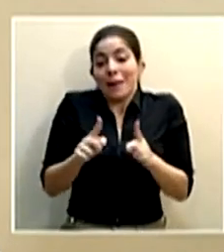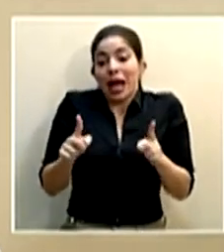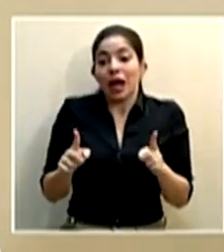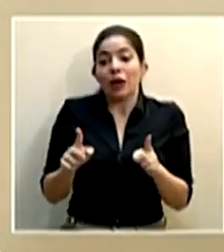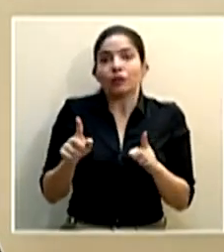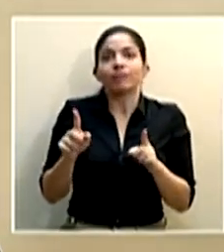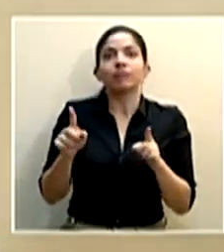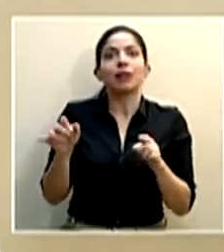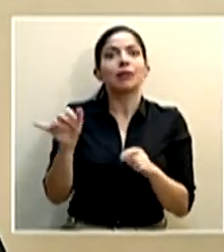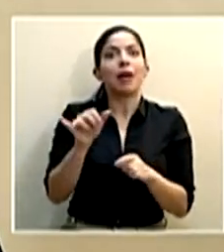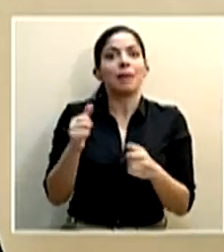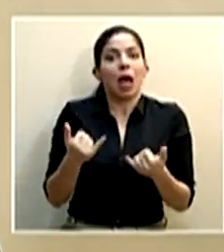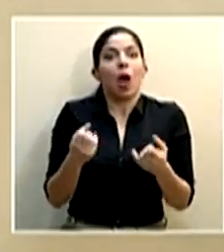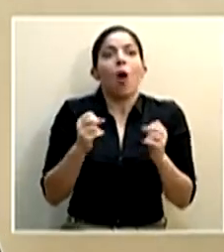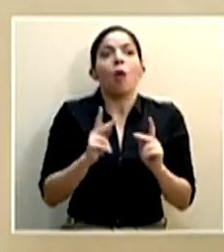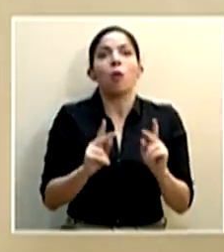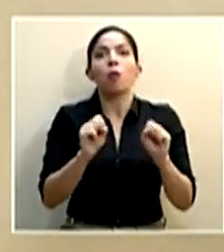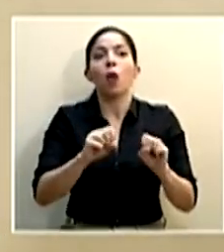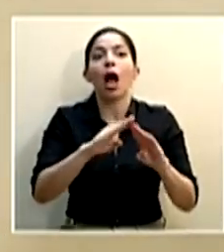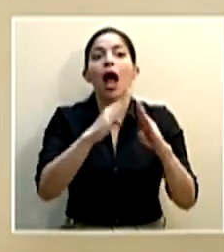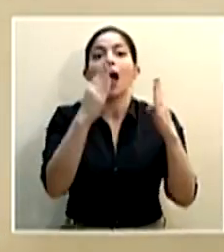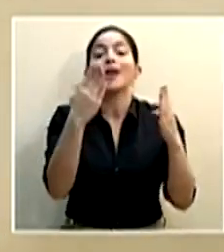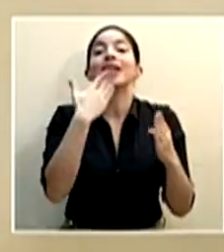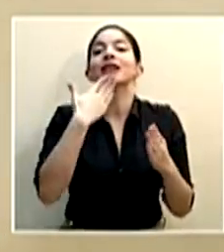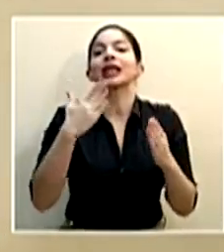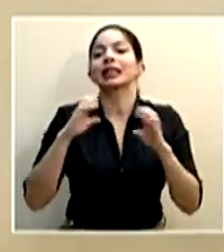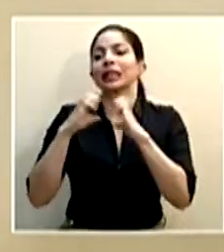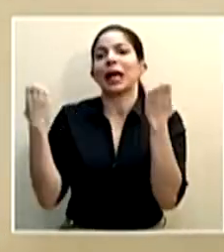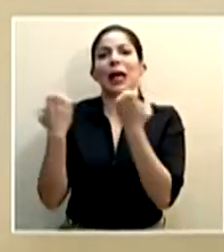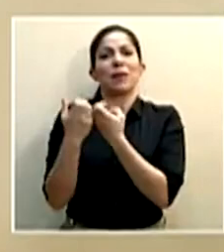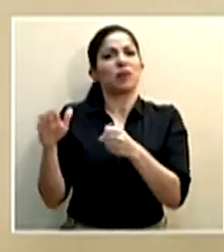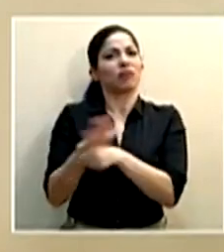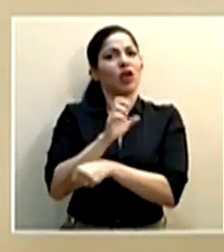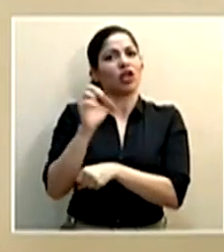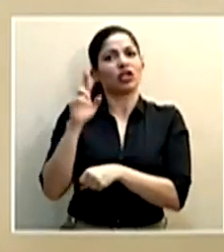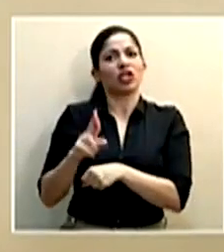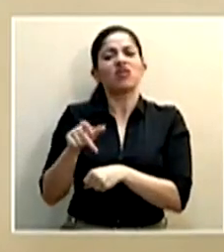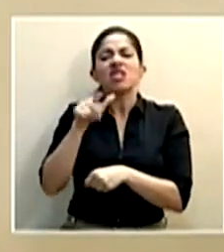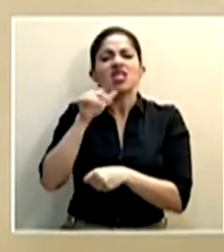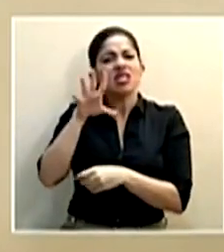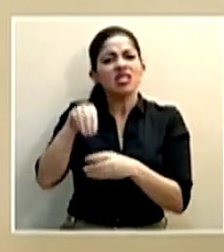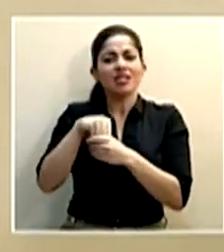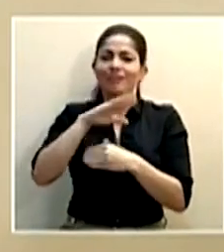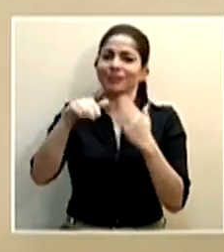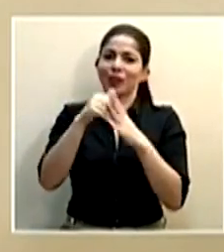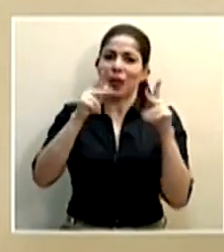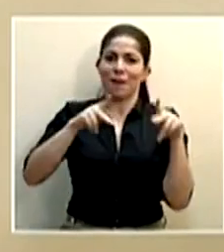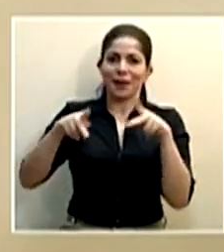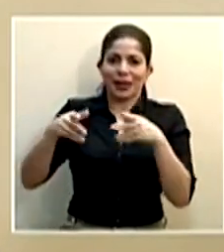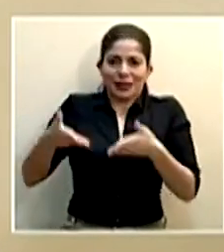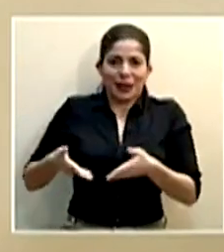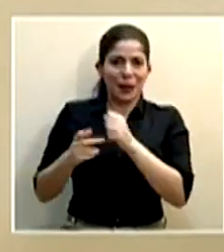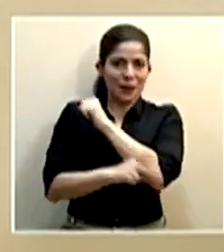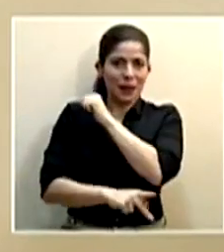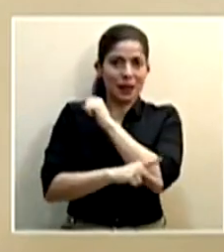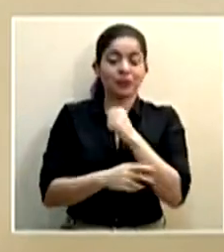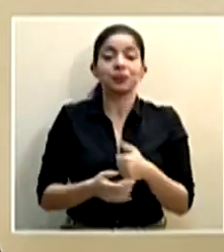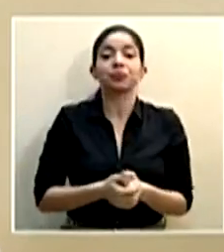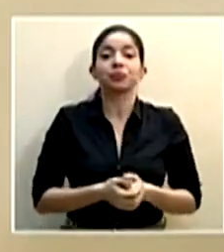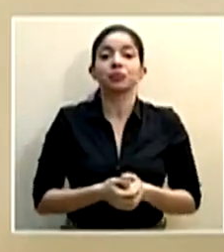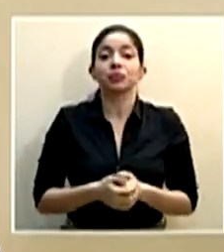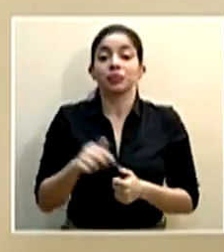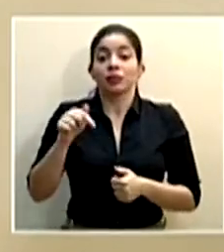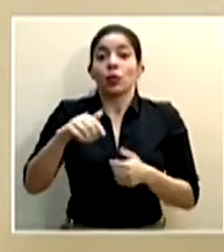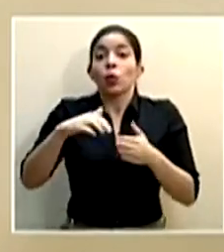oportunidad de abrir. Es gracias al equipo de Costa Rica que lo componemos todas las personas en el país. Y para esta